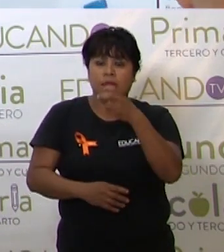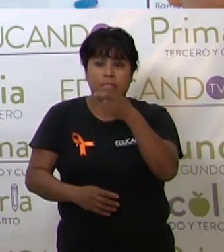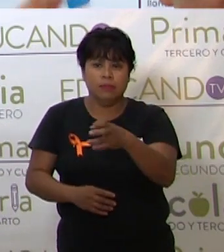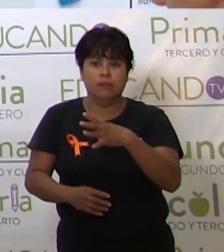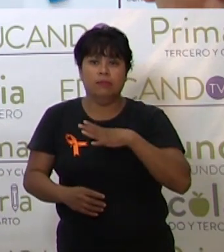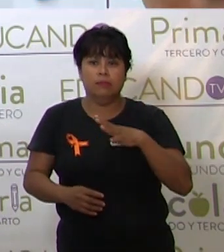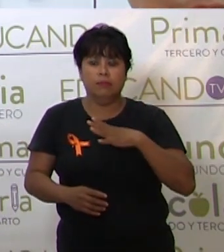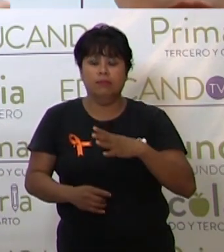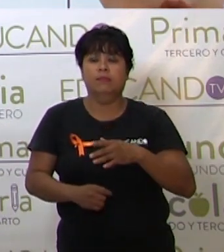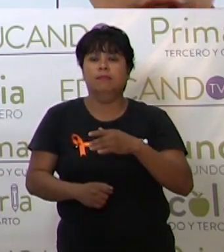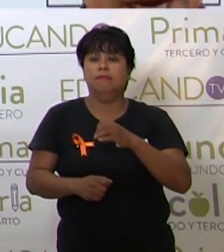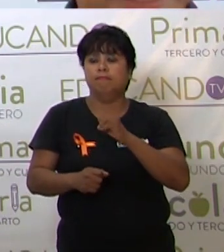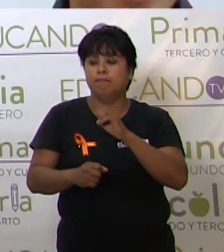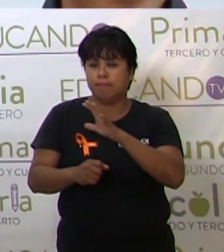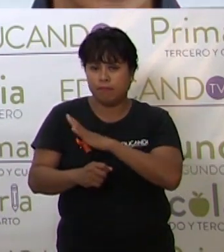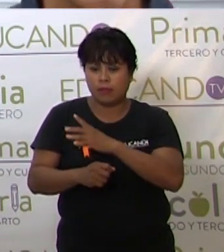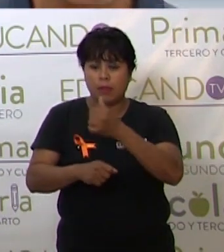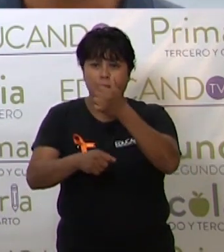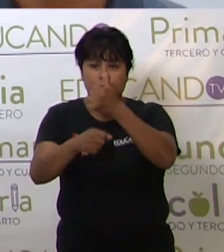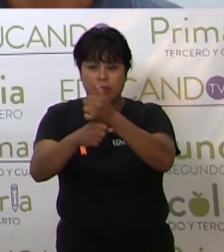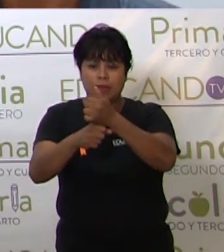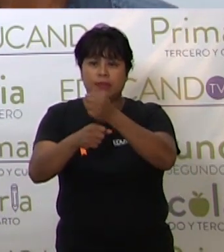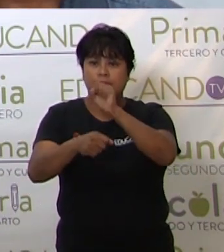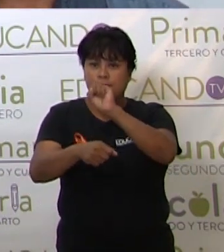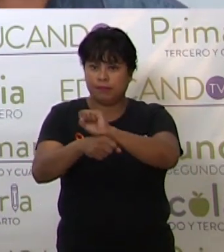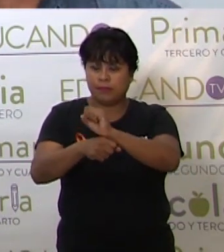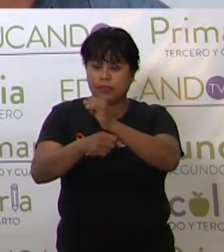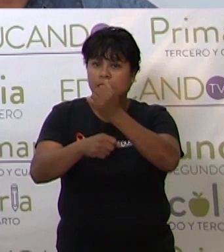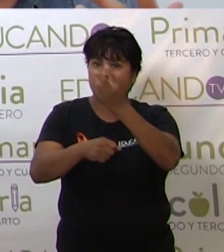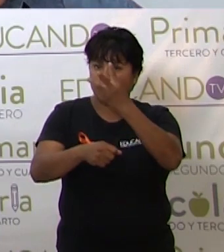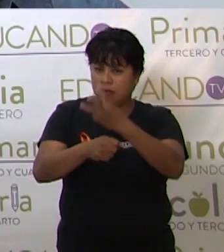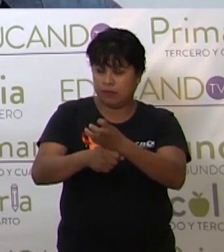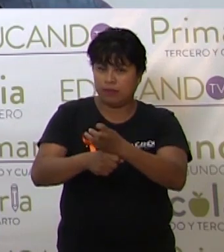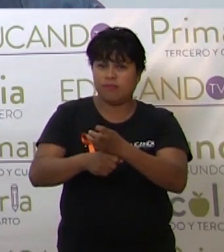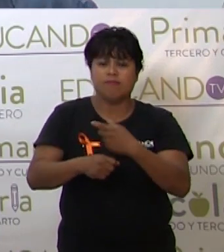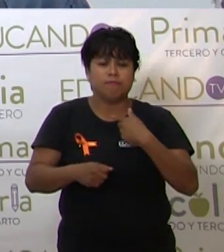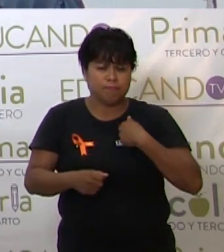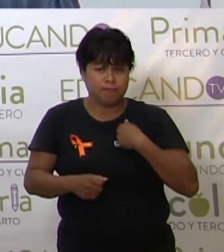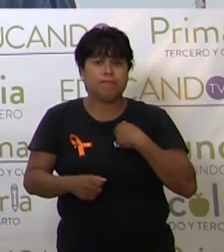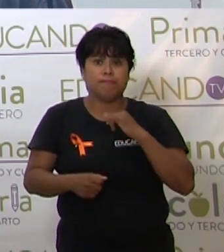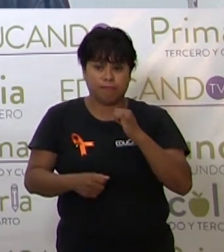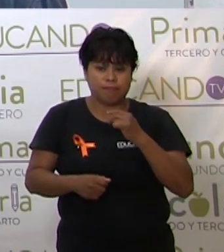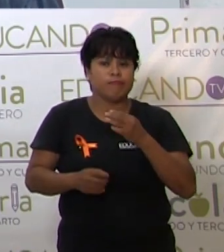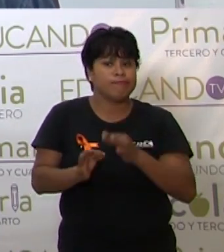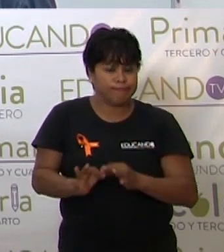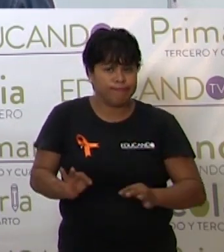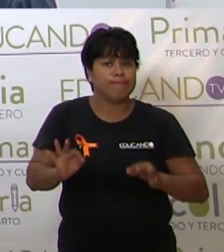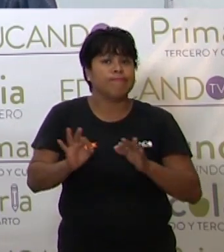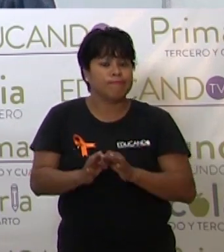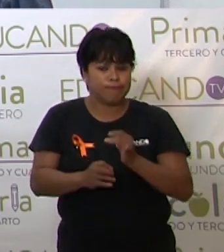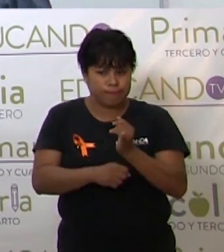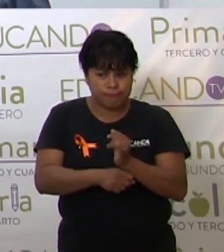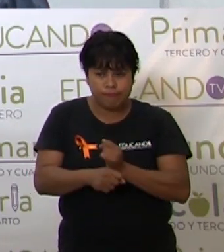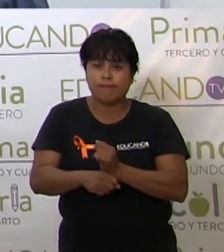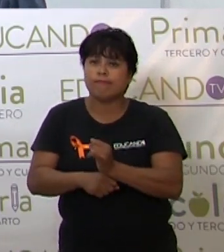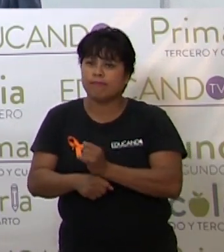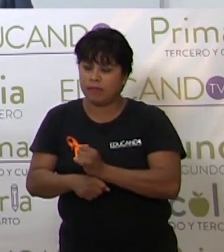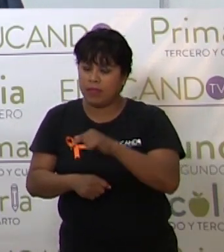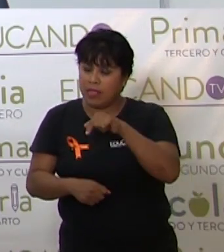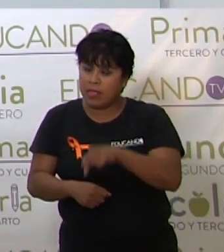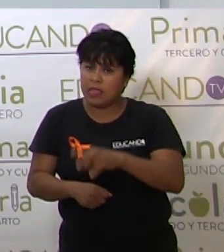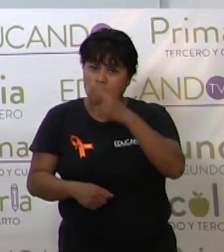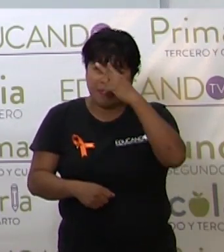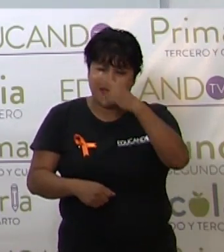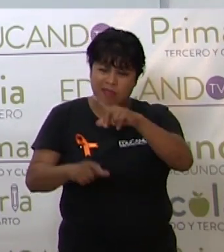fuentes primarias, secundarias y terciarias. A mí me importa un poco la investigación. Creo que en México falta